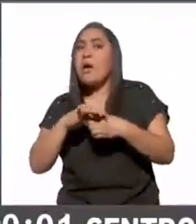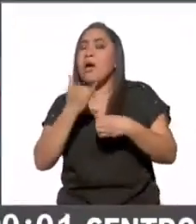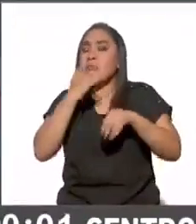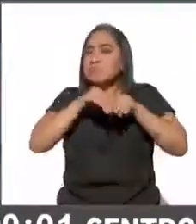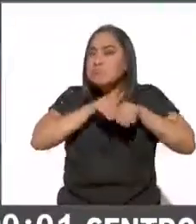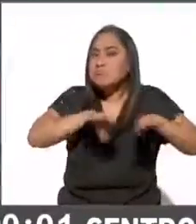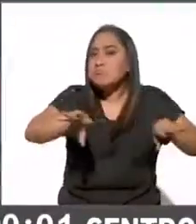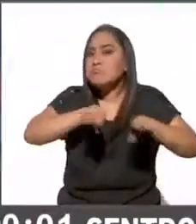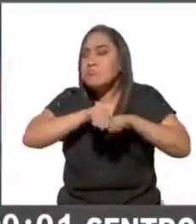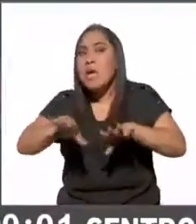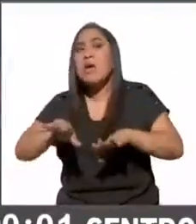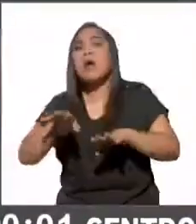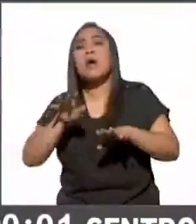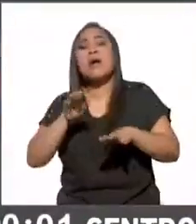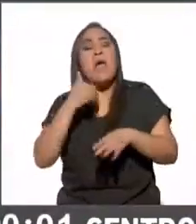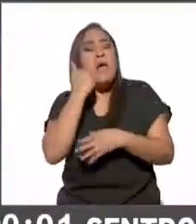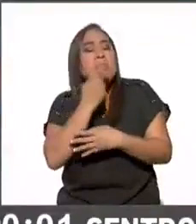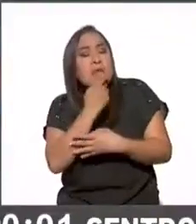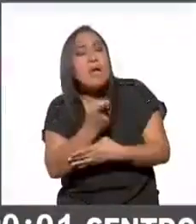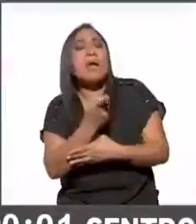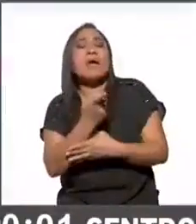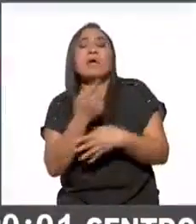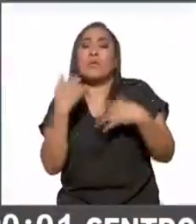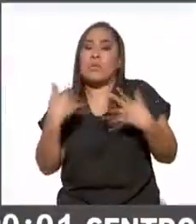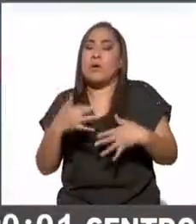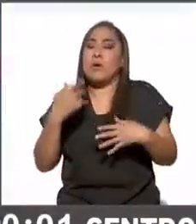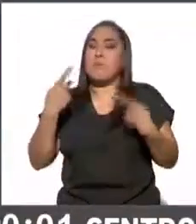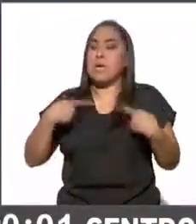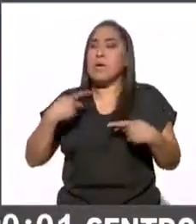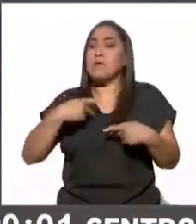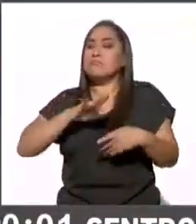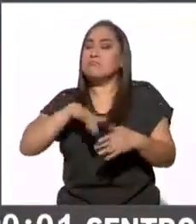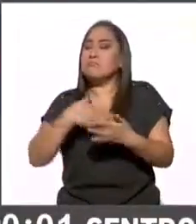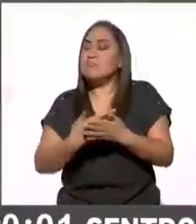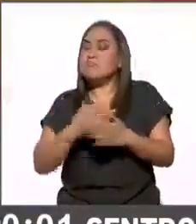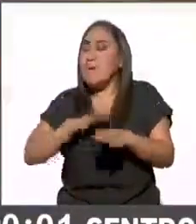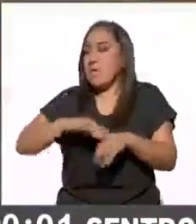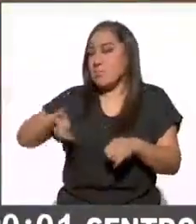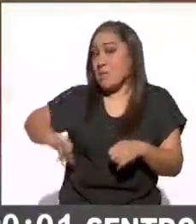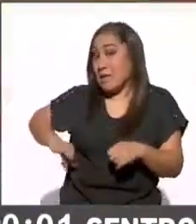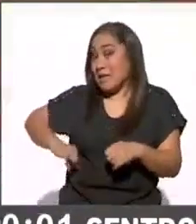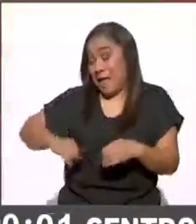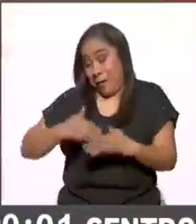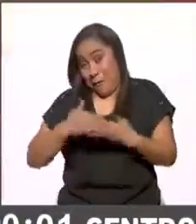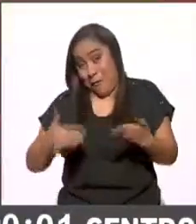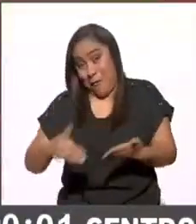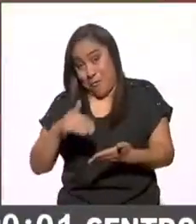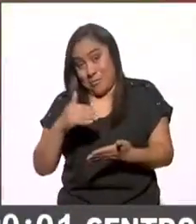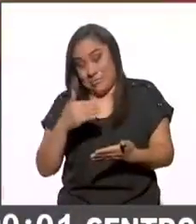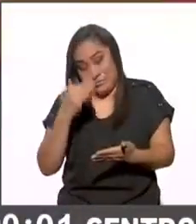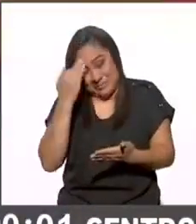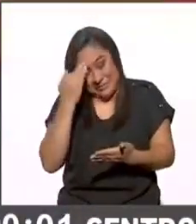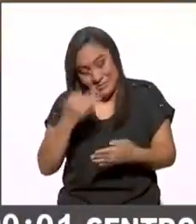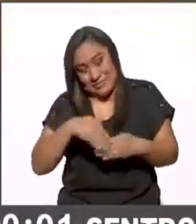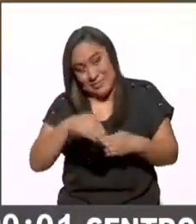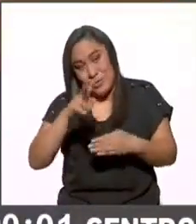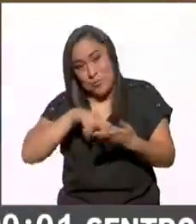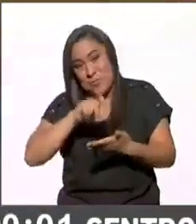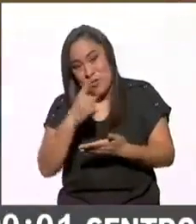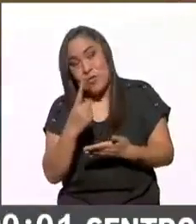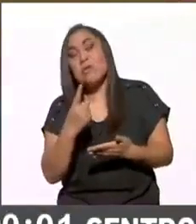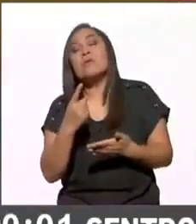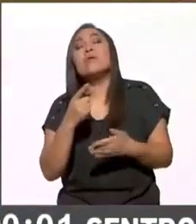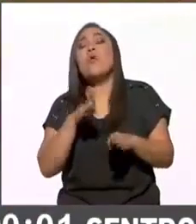politizado mucho más interesado y bueno pues uno de los retos del siglo XXI es estar bien informado cosa que ha sucedido a través de esta